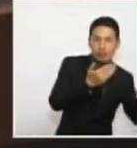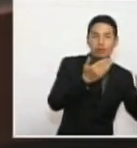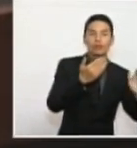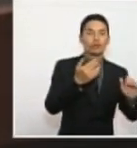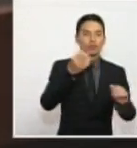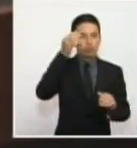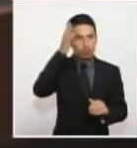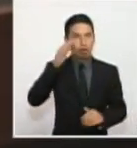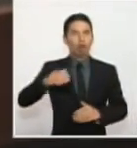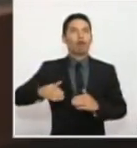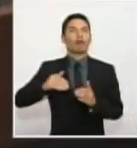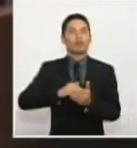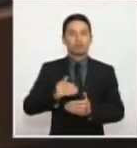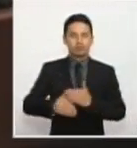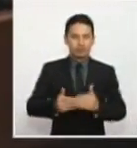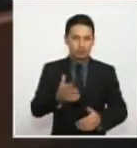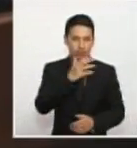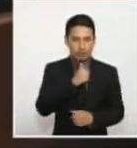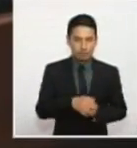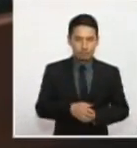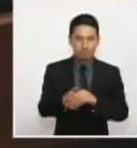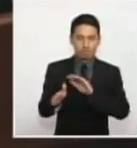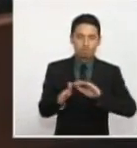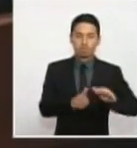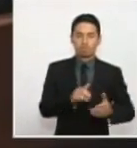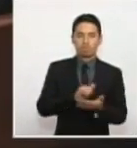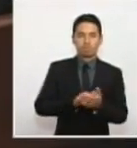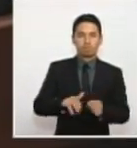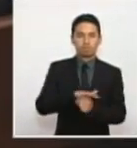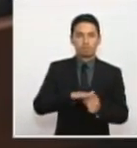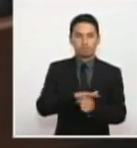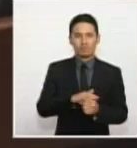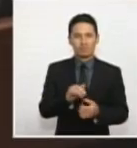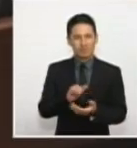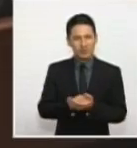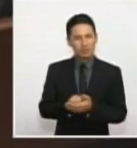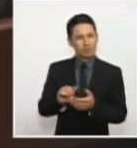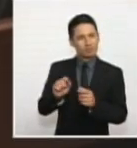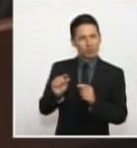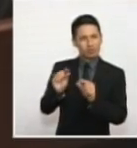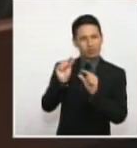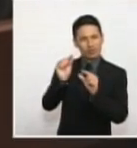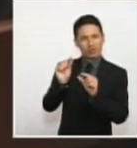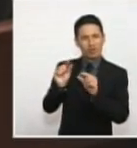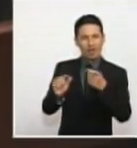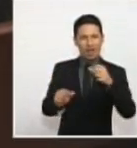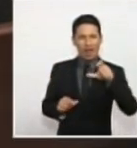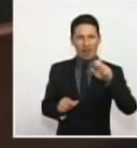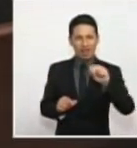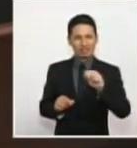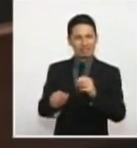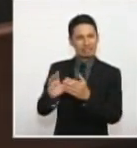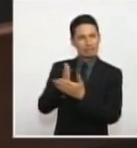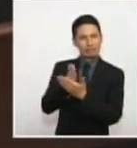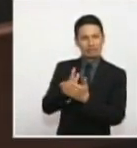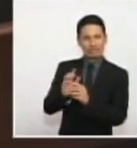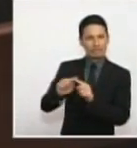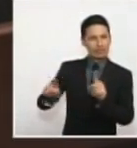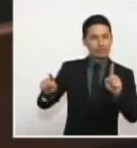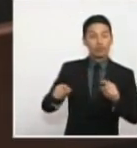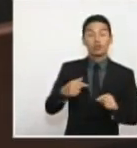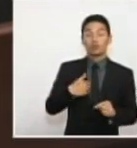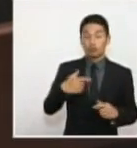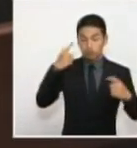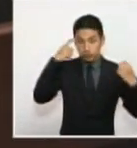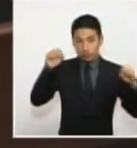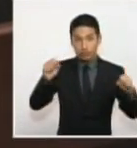Y en este sentido, es cuando me aparto un poco del doctor Juan Manuel Galán. A mí sí me preocupa bastante que